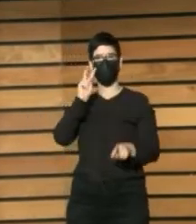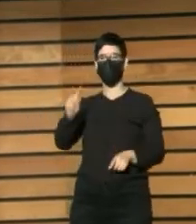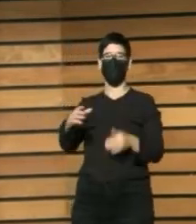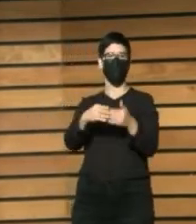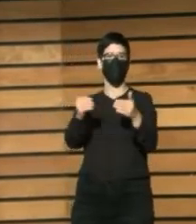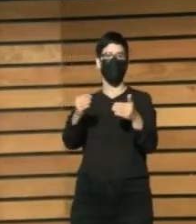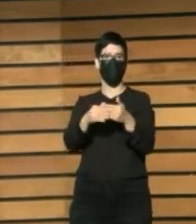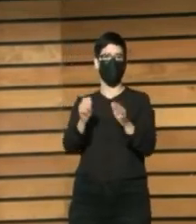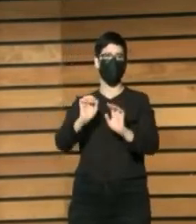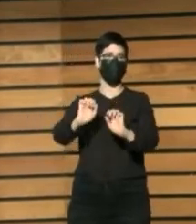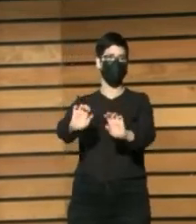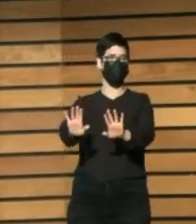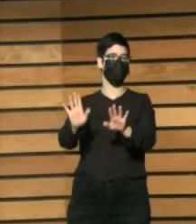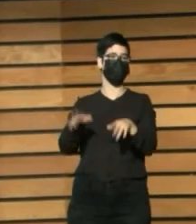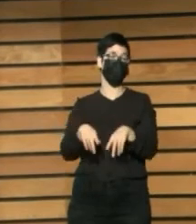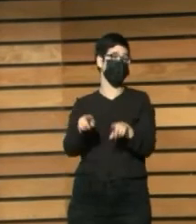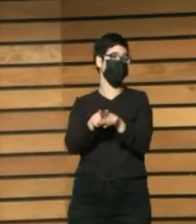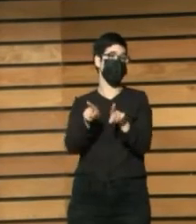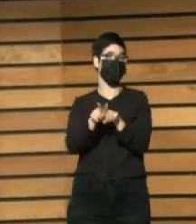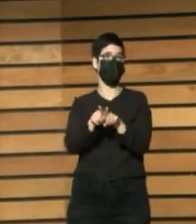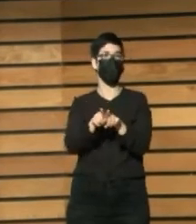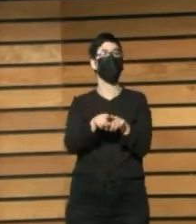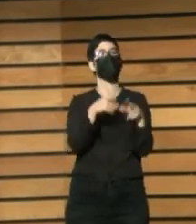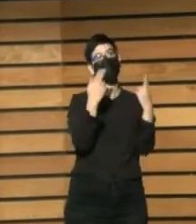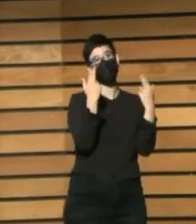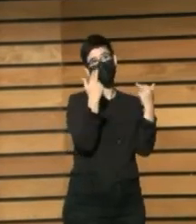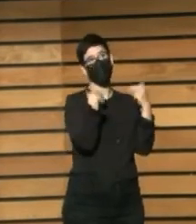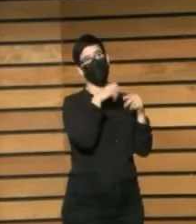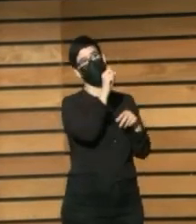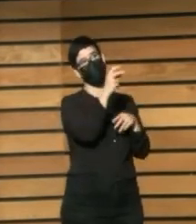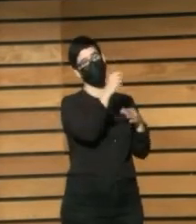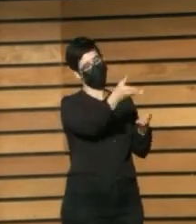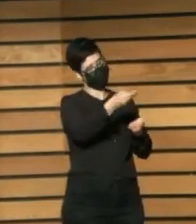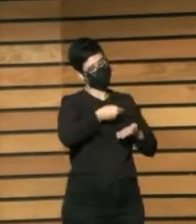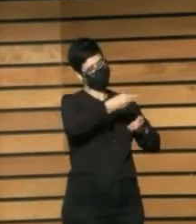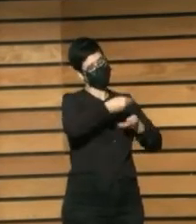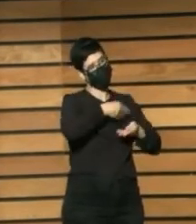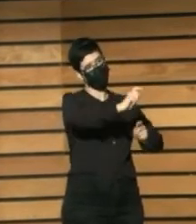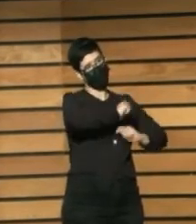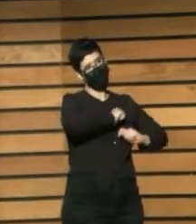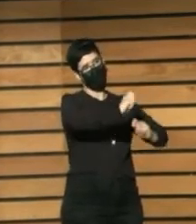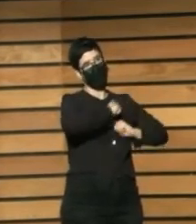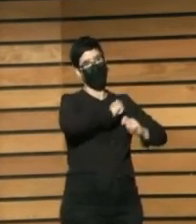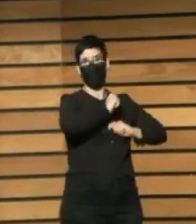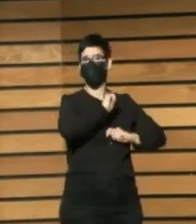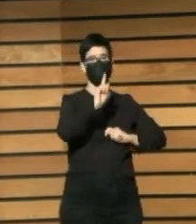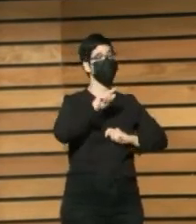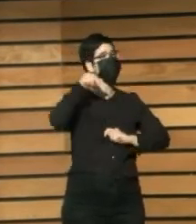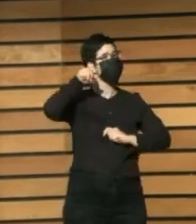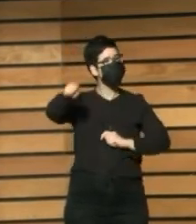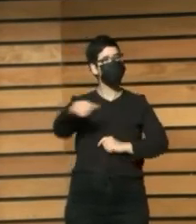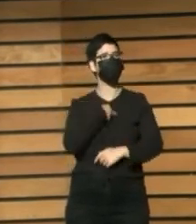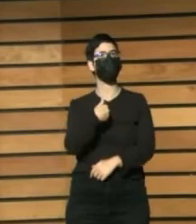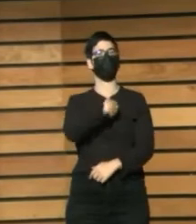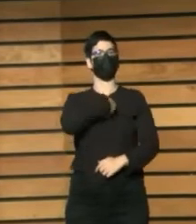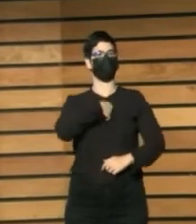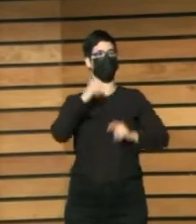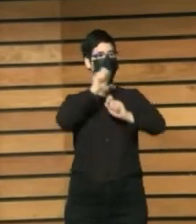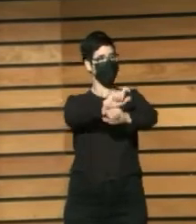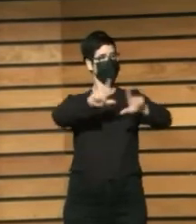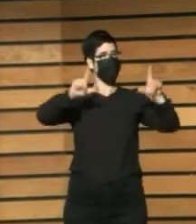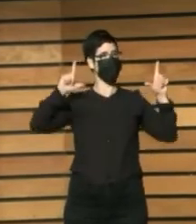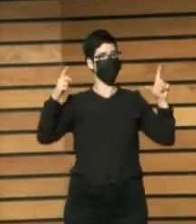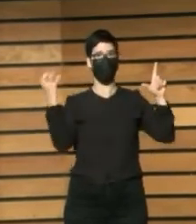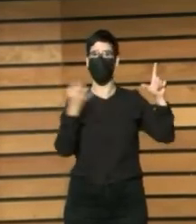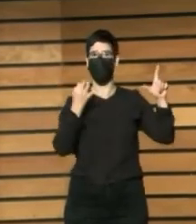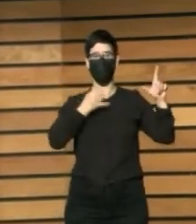usuario no puede ser solo el que recibe los servicios, sino aquel que crea el conocimiento que le es relevante y pertenente para